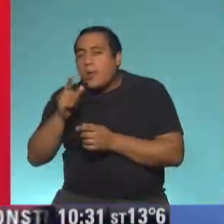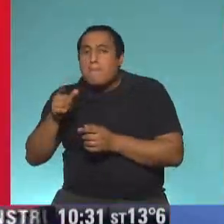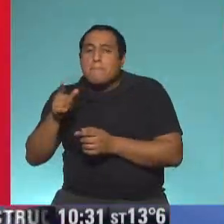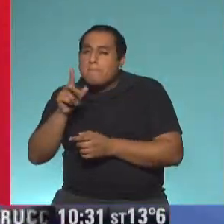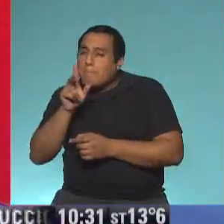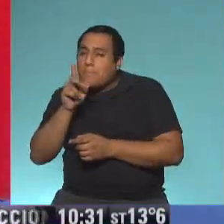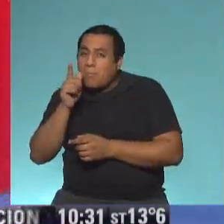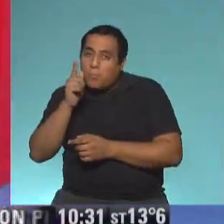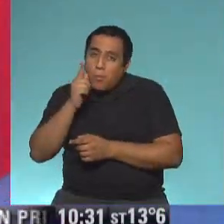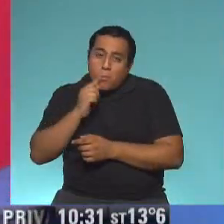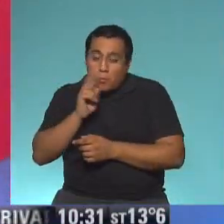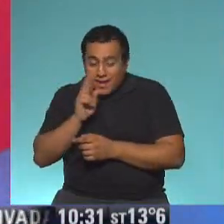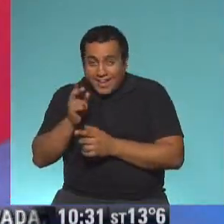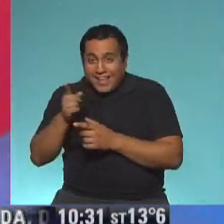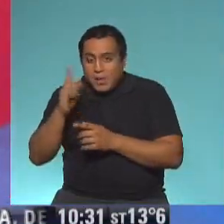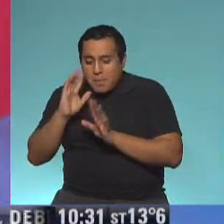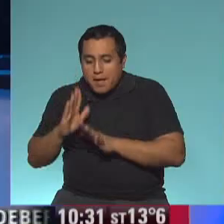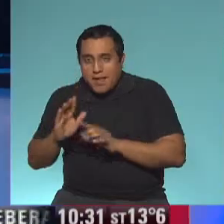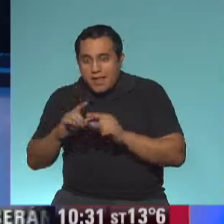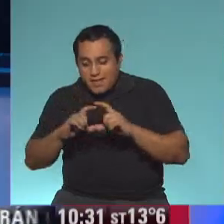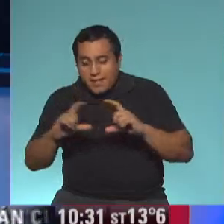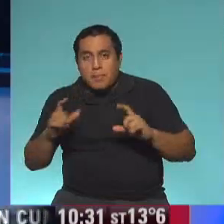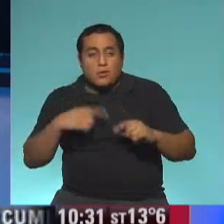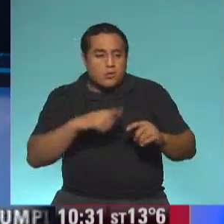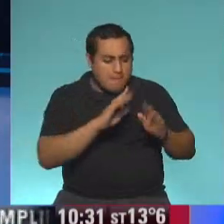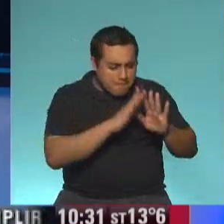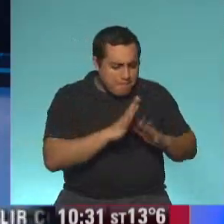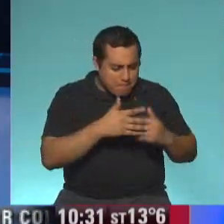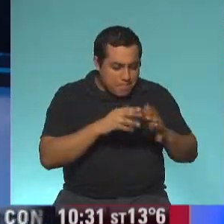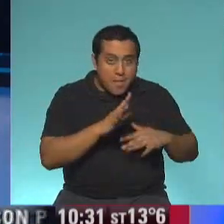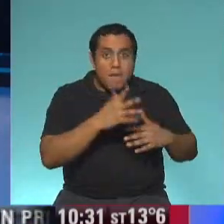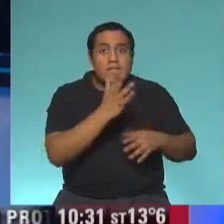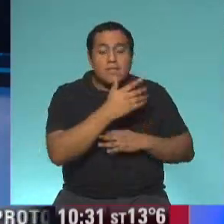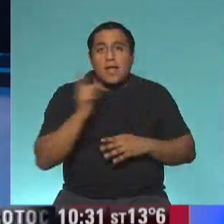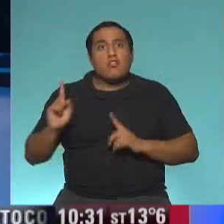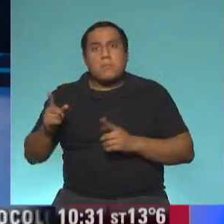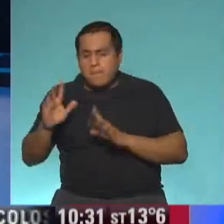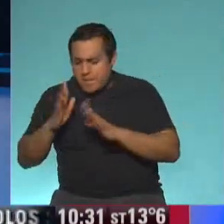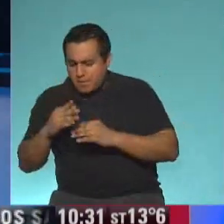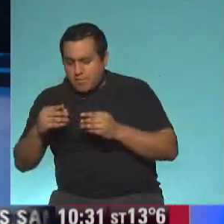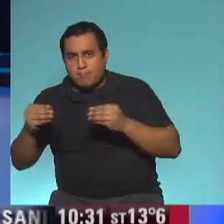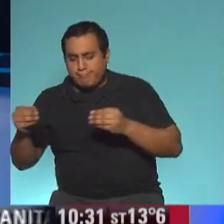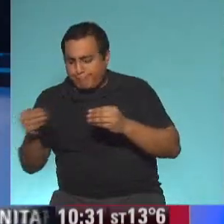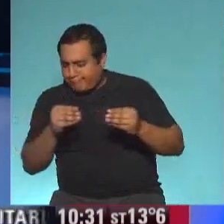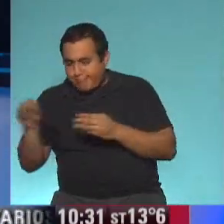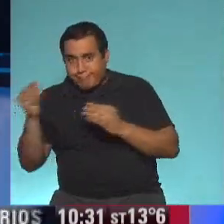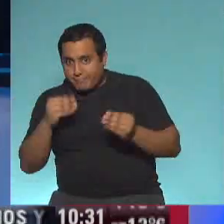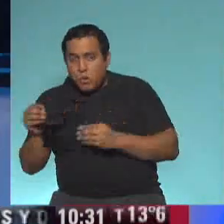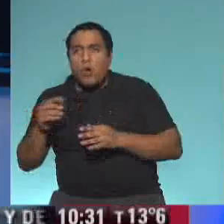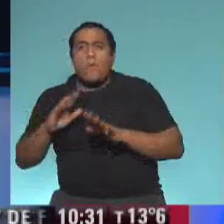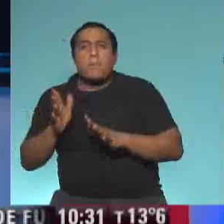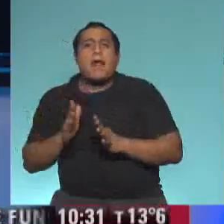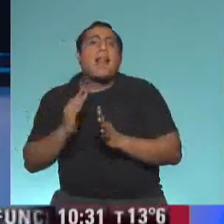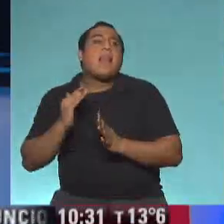con sus propias manos. Así como armamos nosotros la bandera, ellos arman estos teatritos de papel, hacen otros libros que se